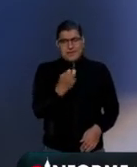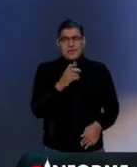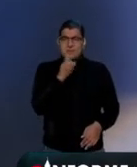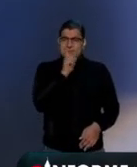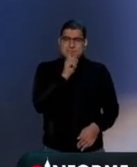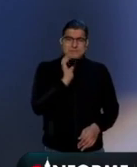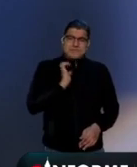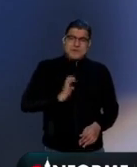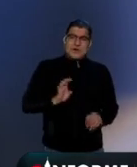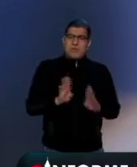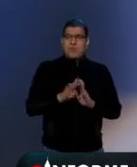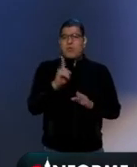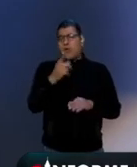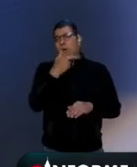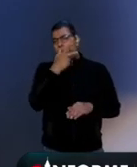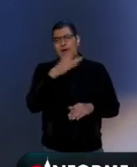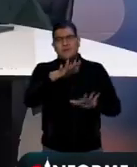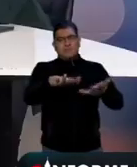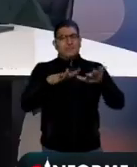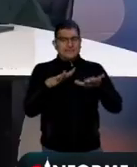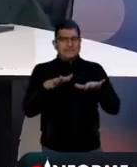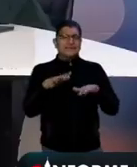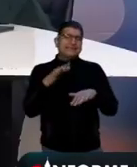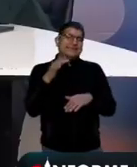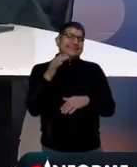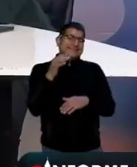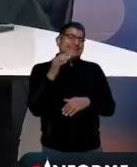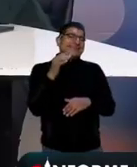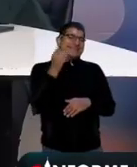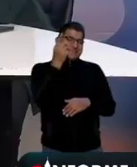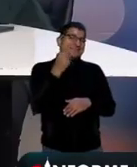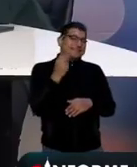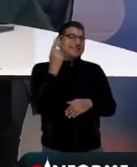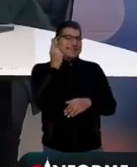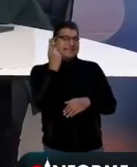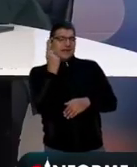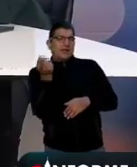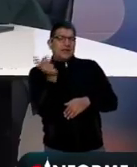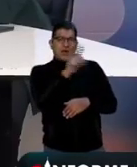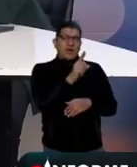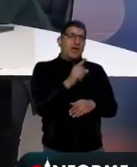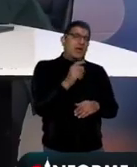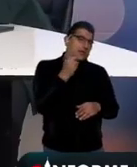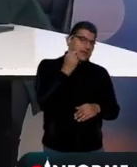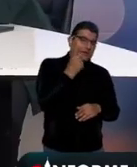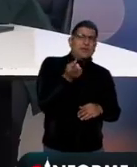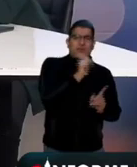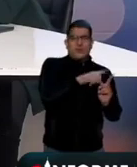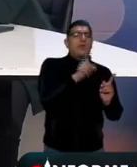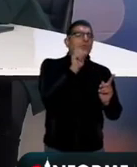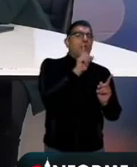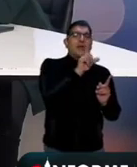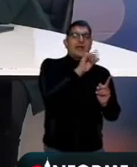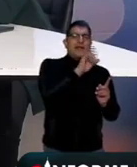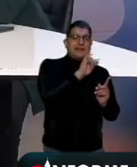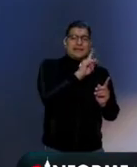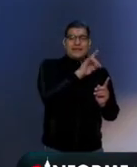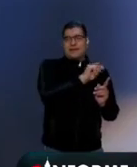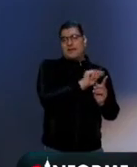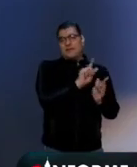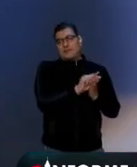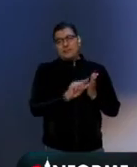pena que un legislador se exprese de esta forma de otro legislador. Lili Telles publica un tuit sobre